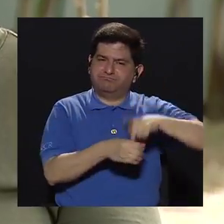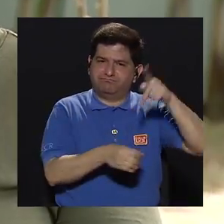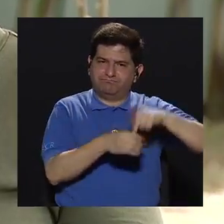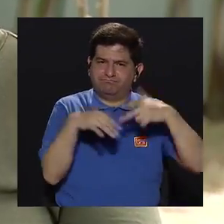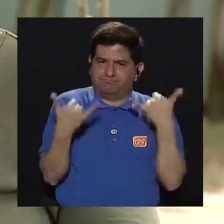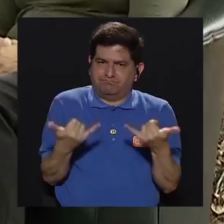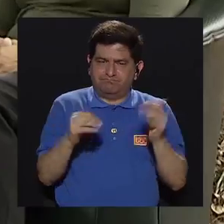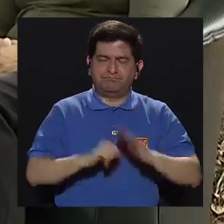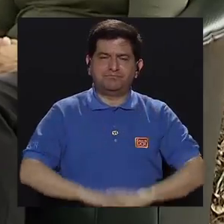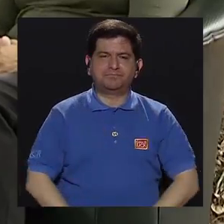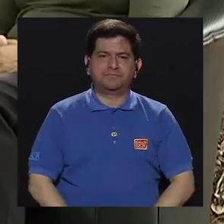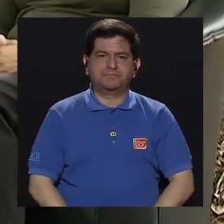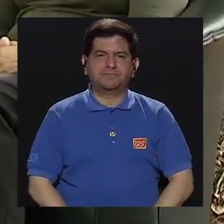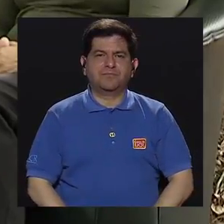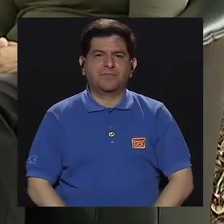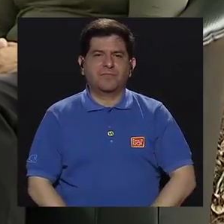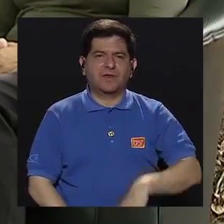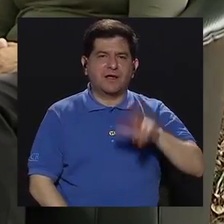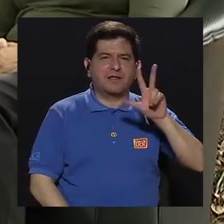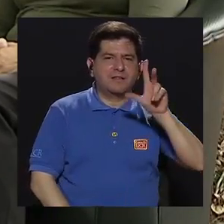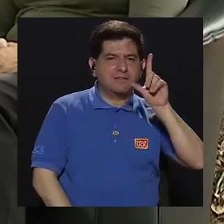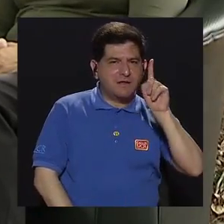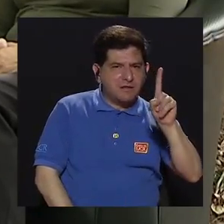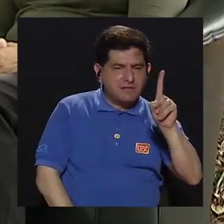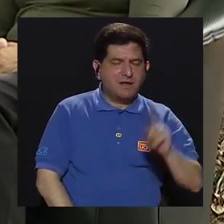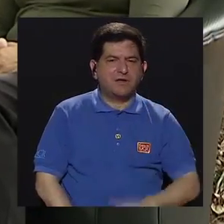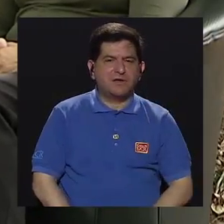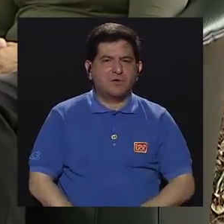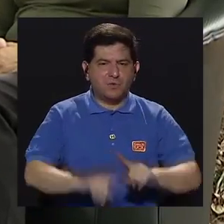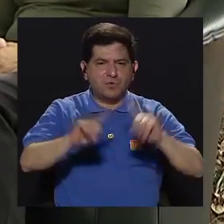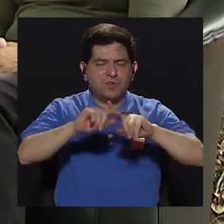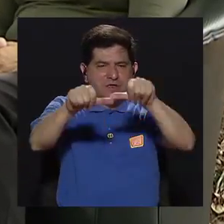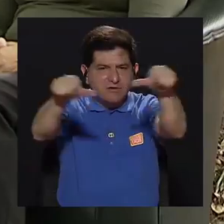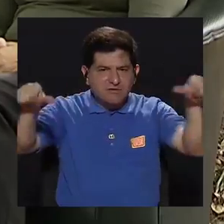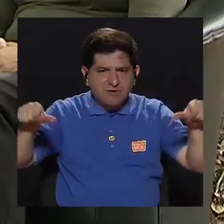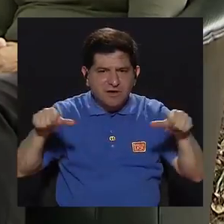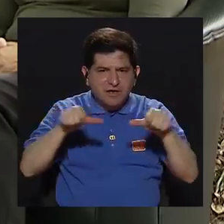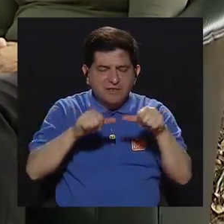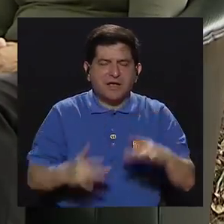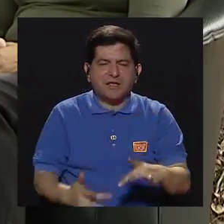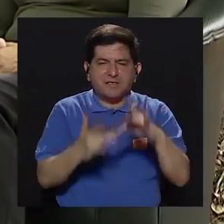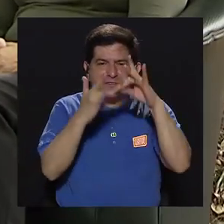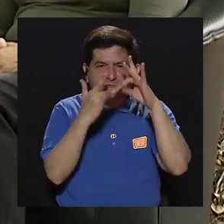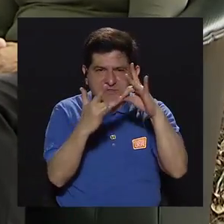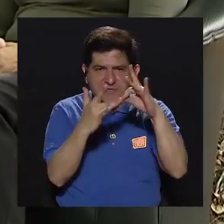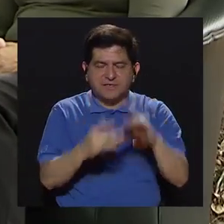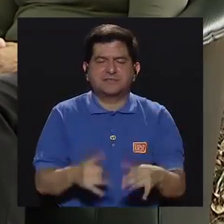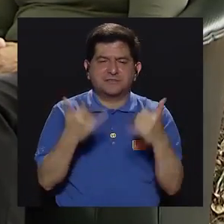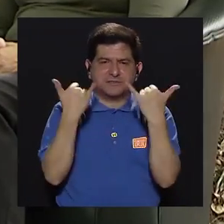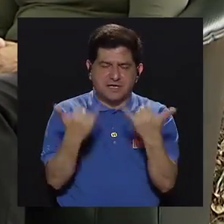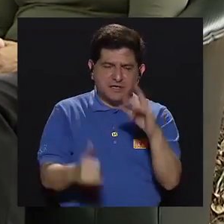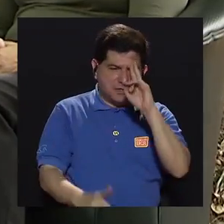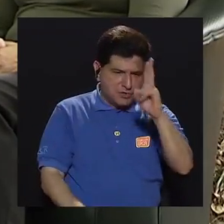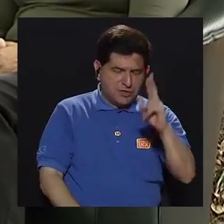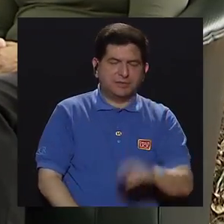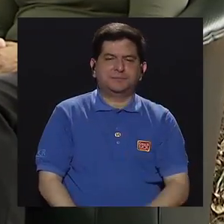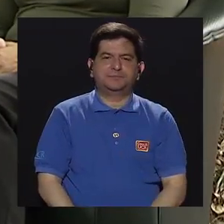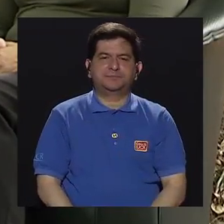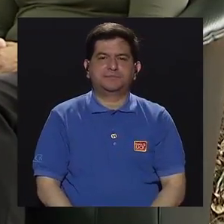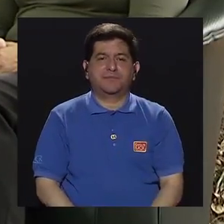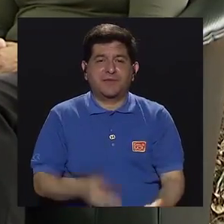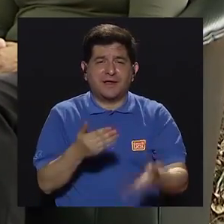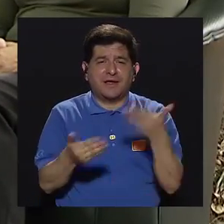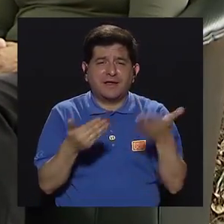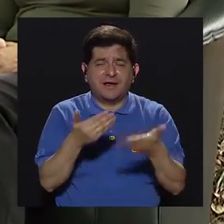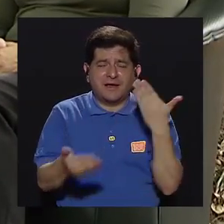elaborando actualmente. Sí, 31 áreas o 31 especialidades. Reconocido. Ana María,